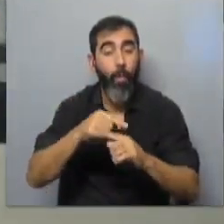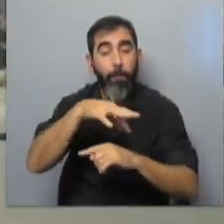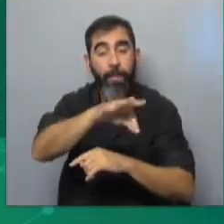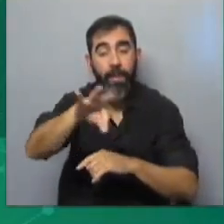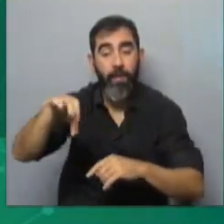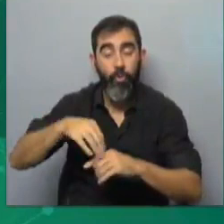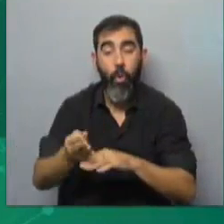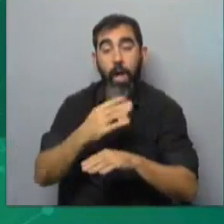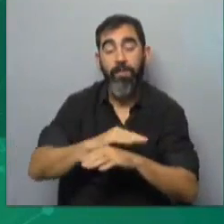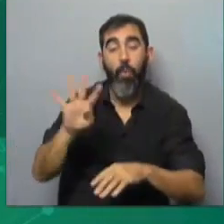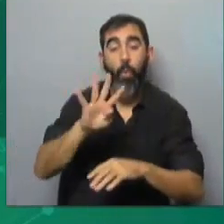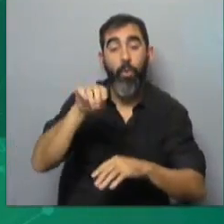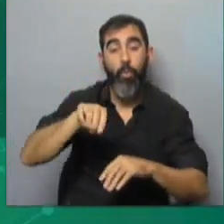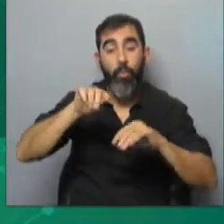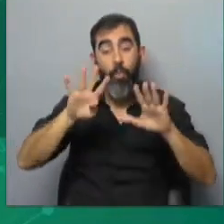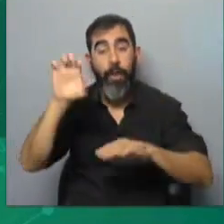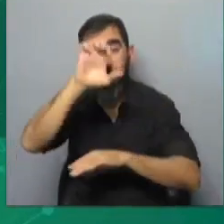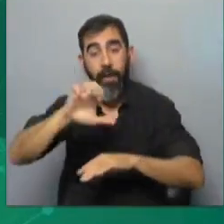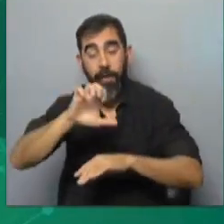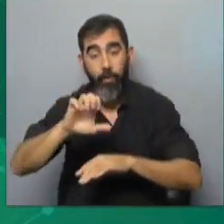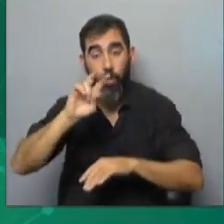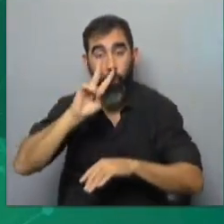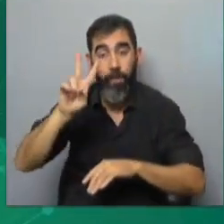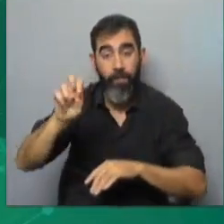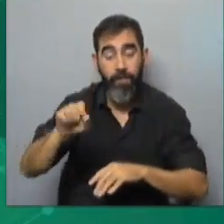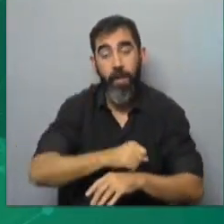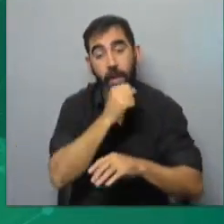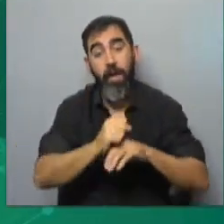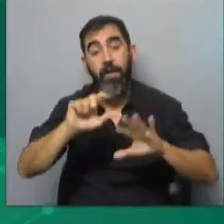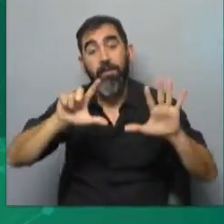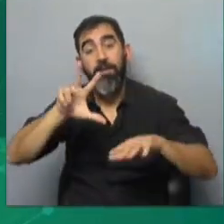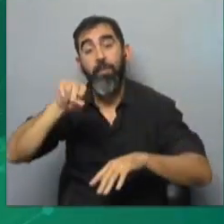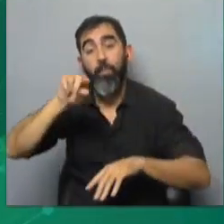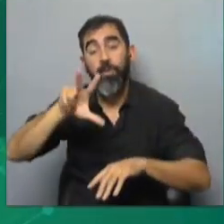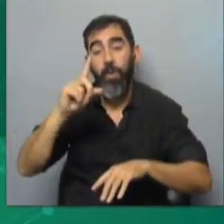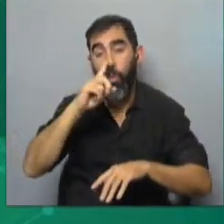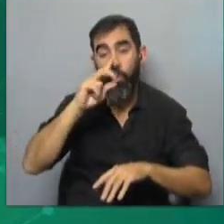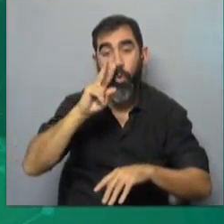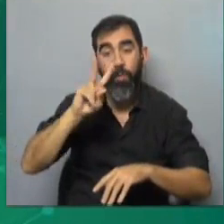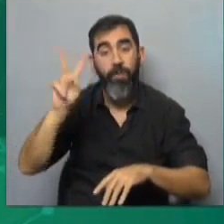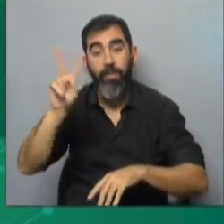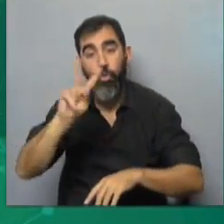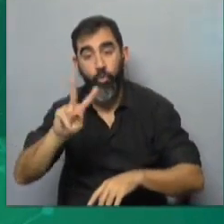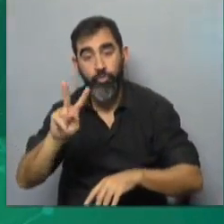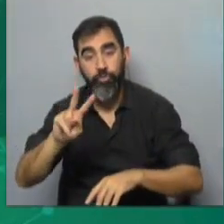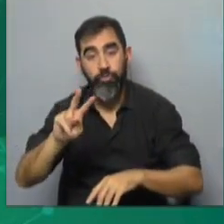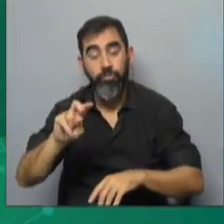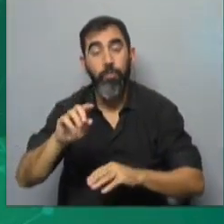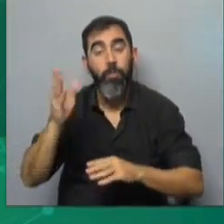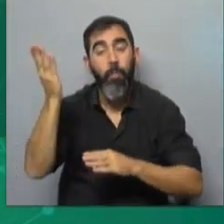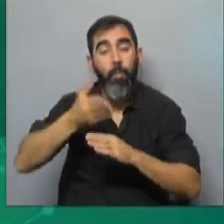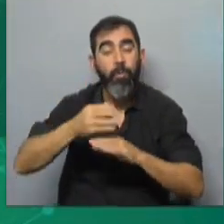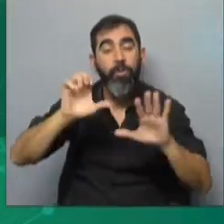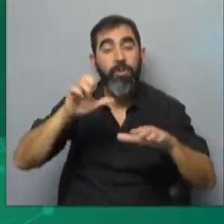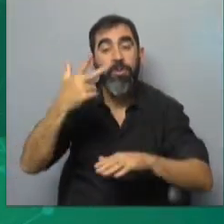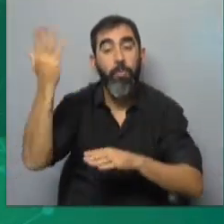pasó de 44,9 pesos en enero de 2020 a 73,3 pesos en junio de 2022, lo que representa un porcentaje